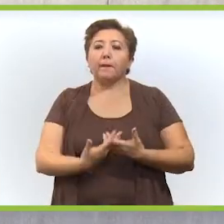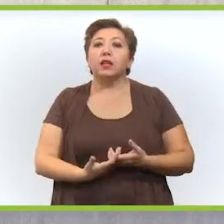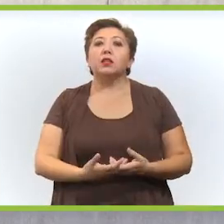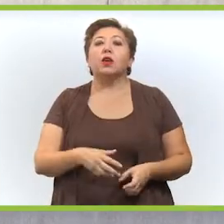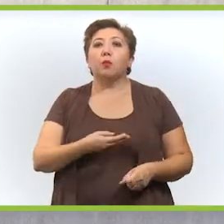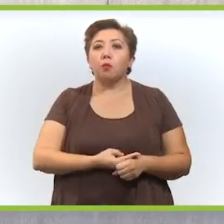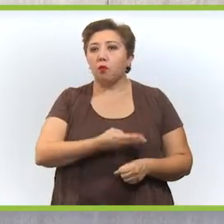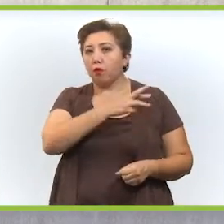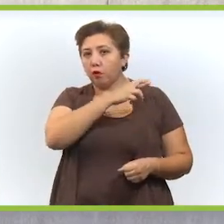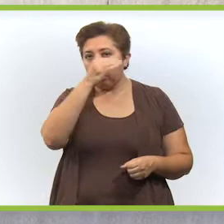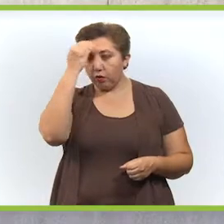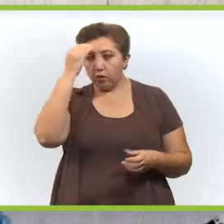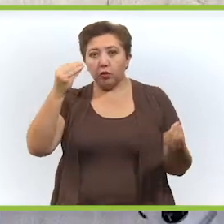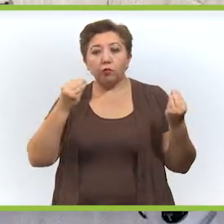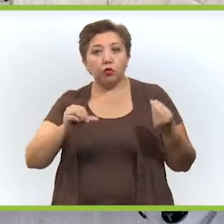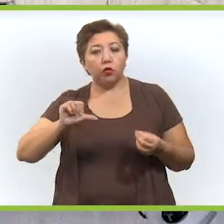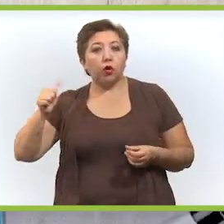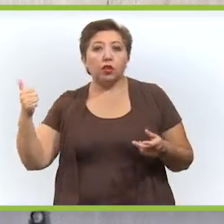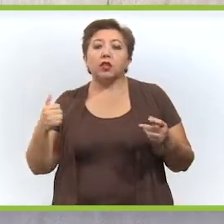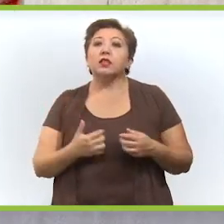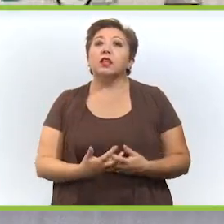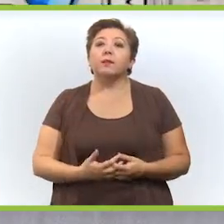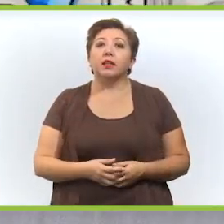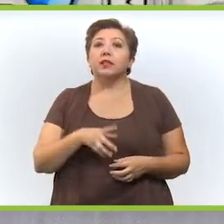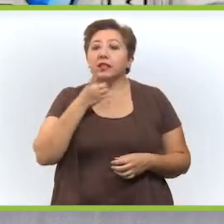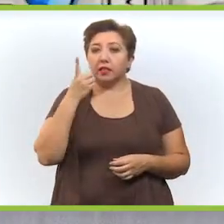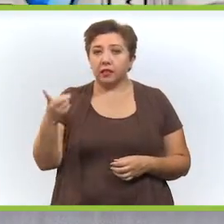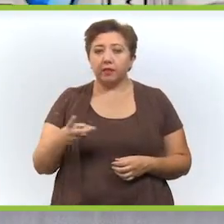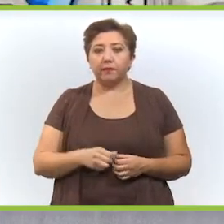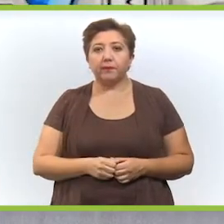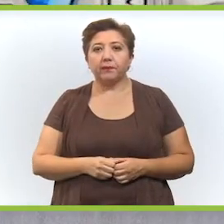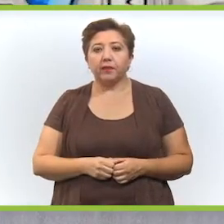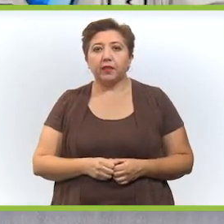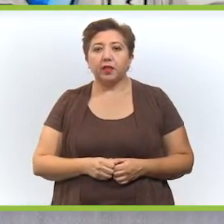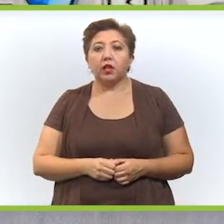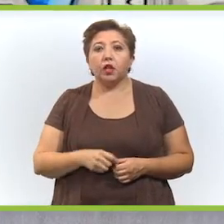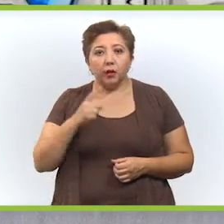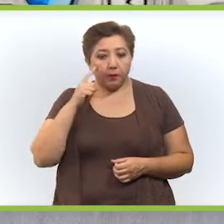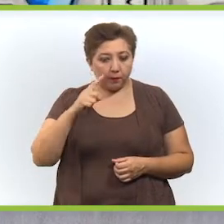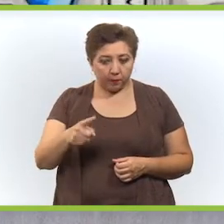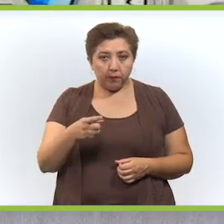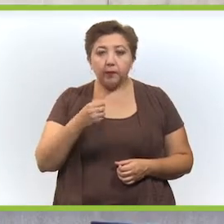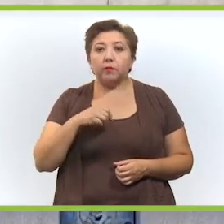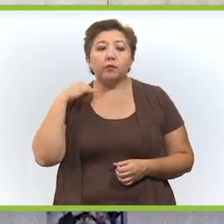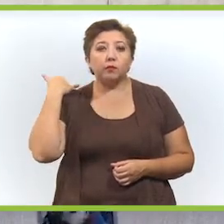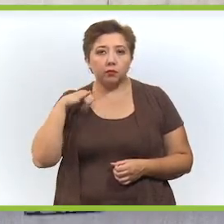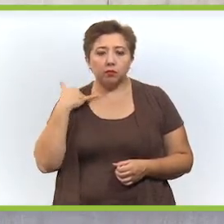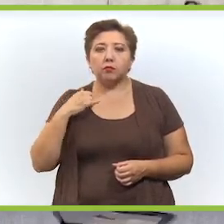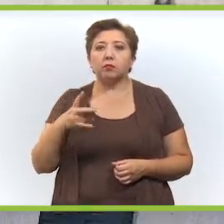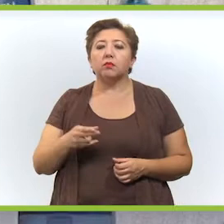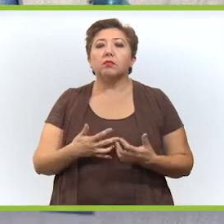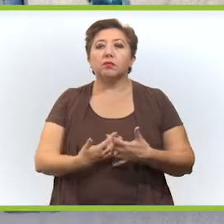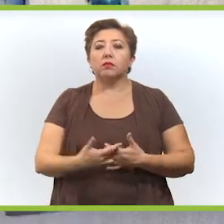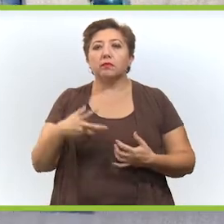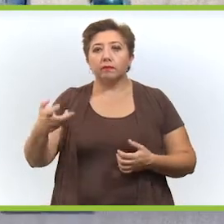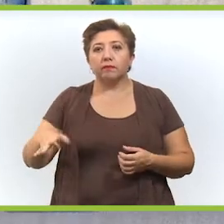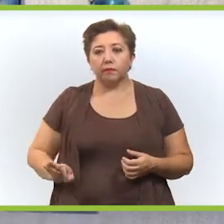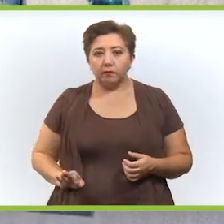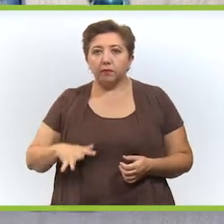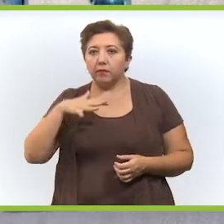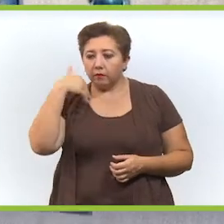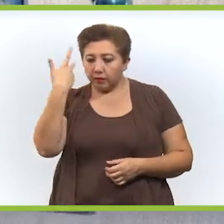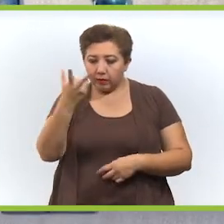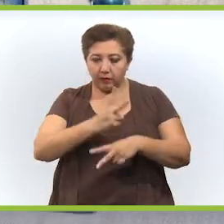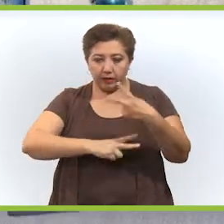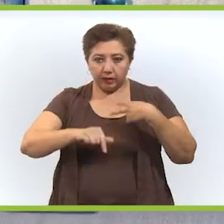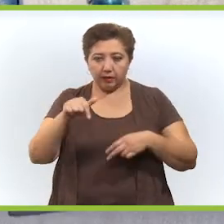empresa muy reconocida que hace que muchas otras empresas empiecen a poner los nombres, los ojos en Yucatán. Y por supuesto, que una empresa de este